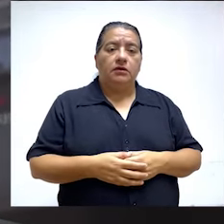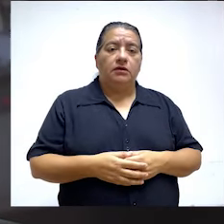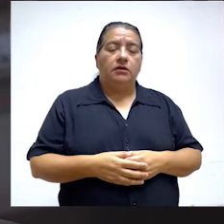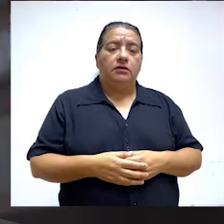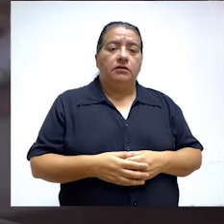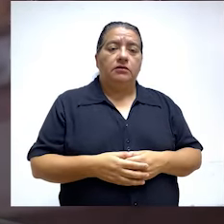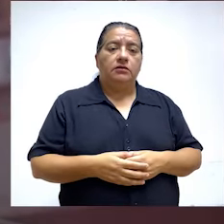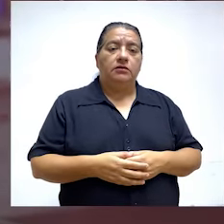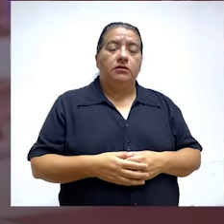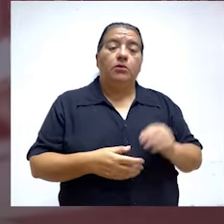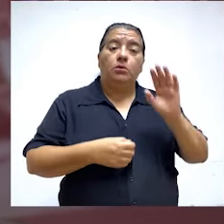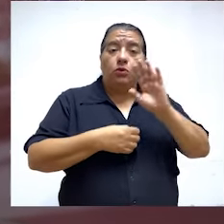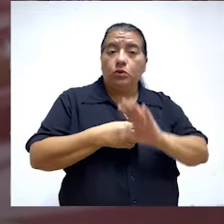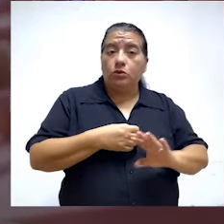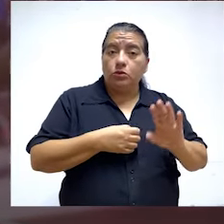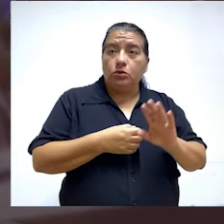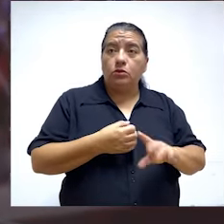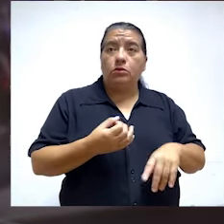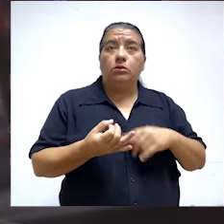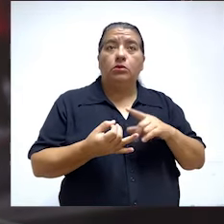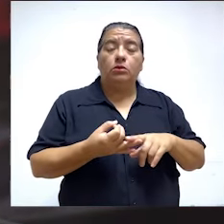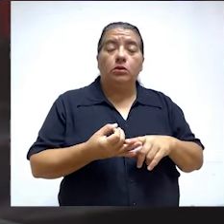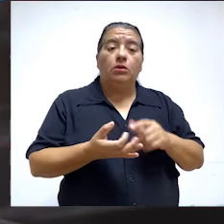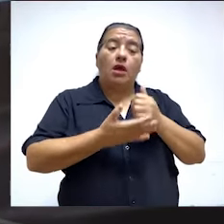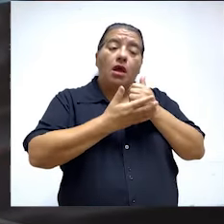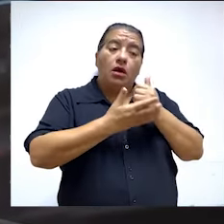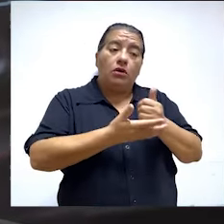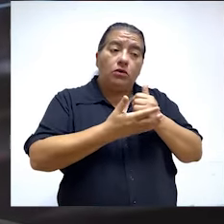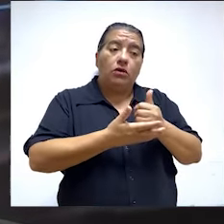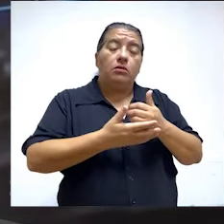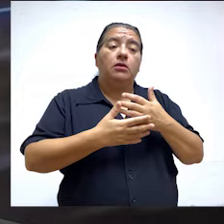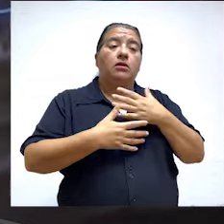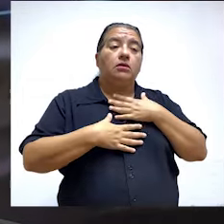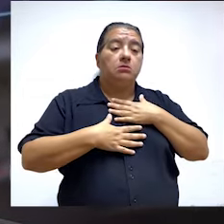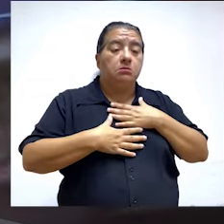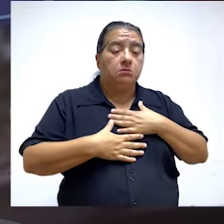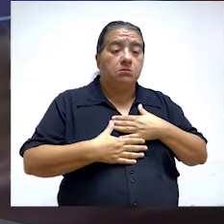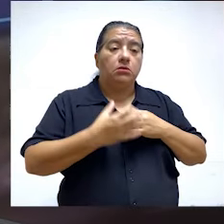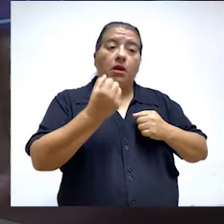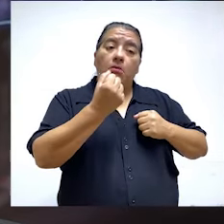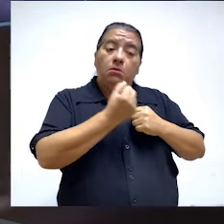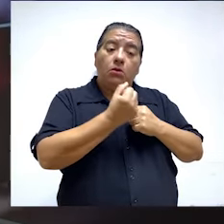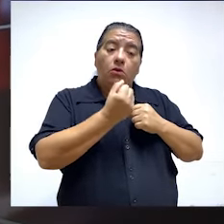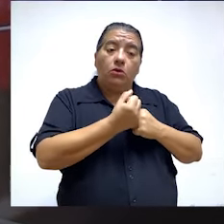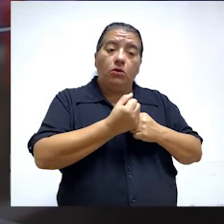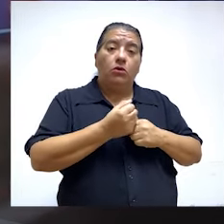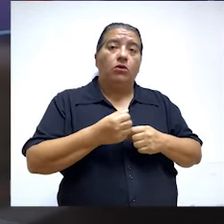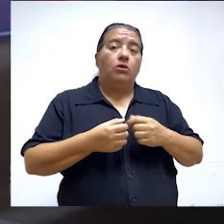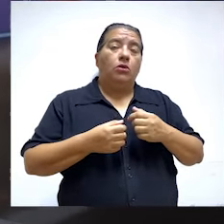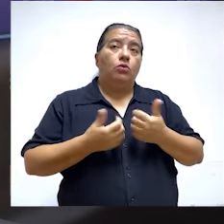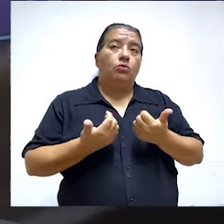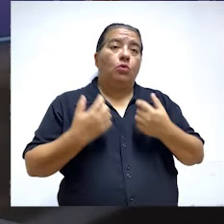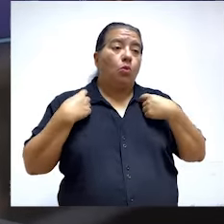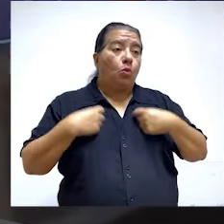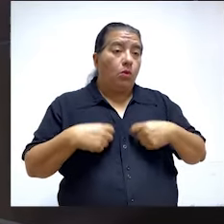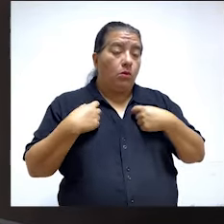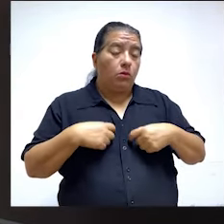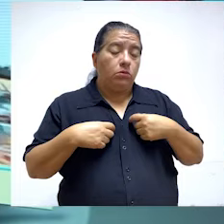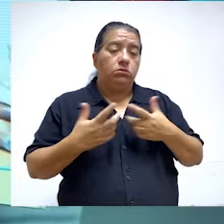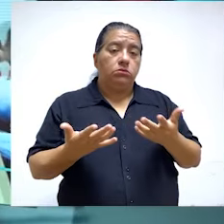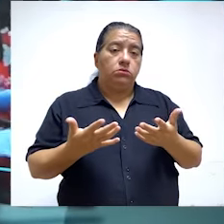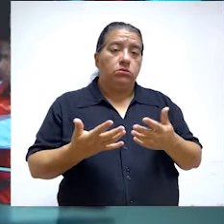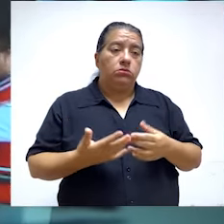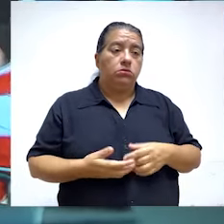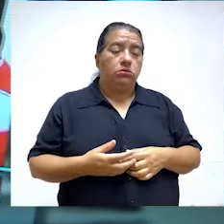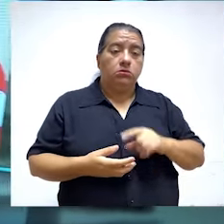que es su protección, su recuperación o también el apoyo legal que pueden tener,